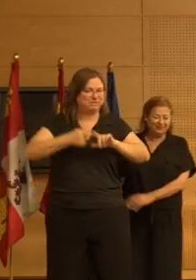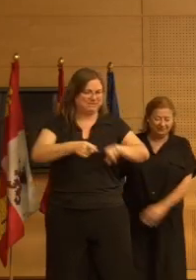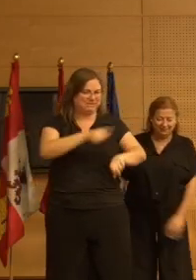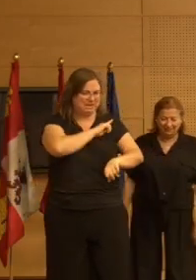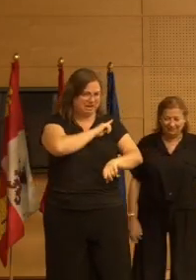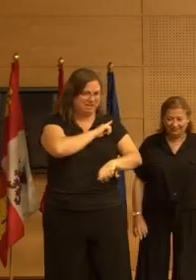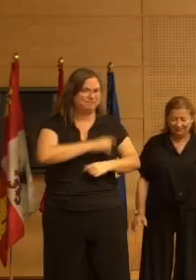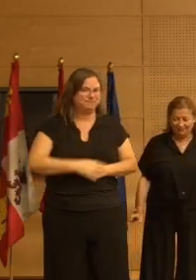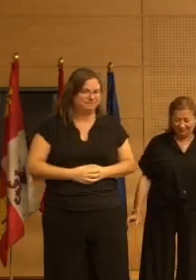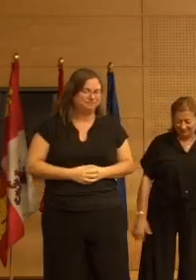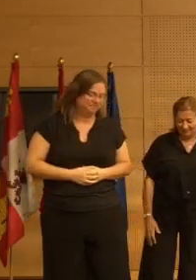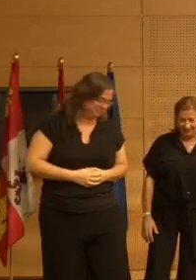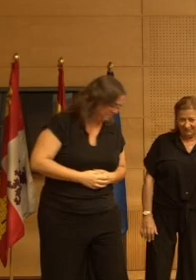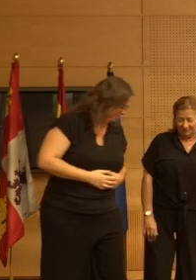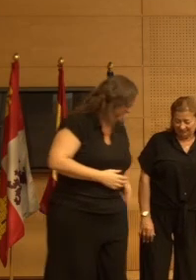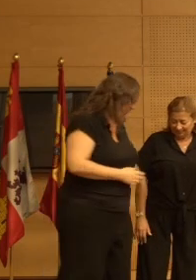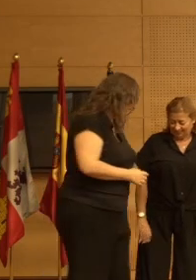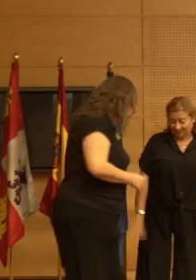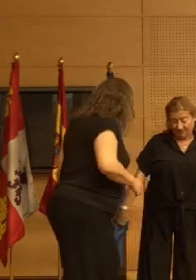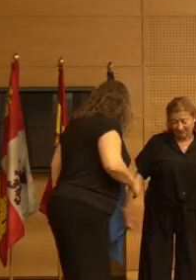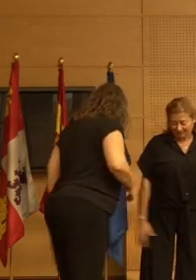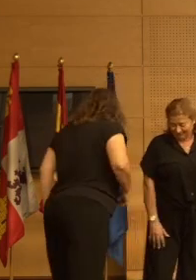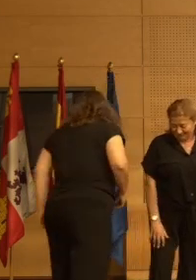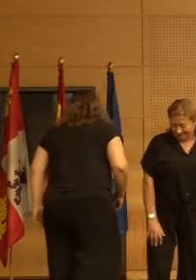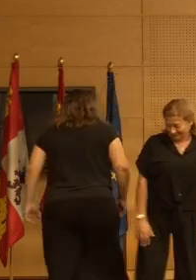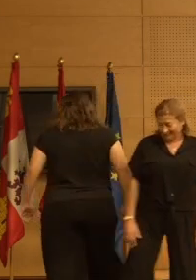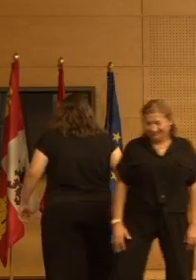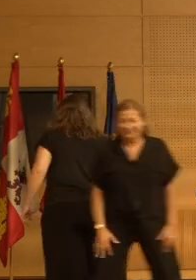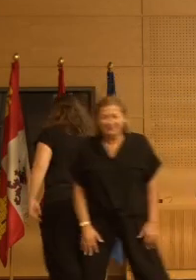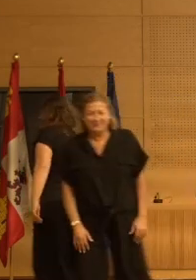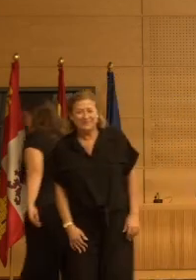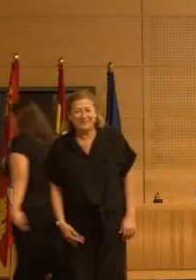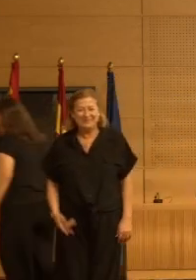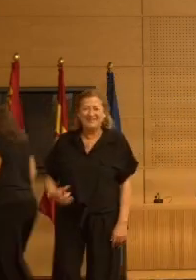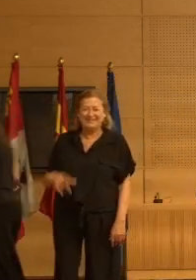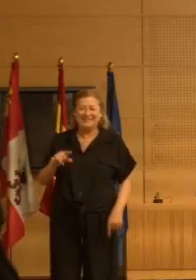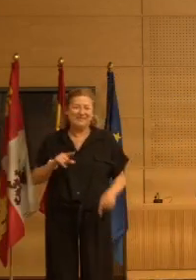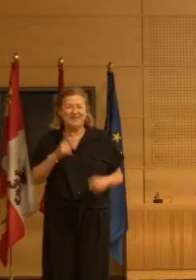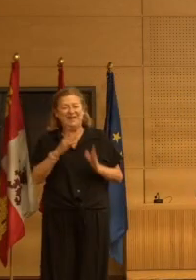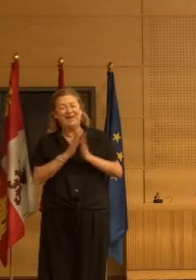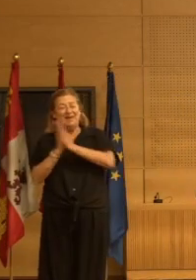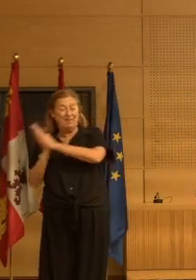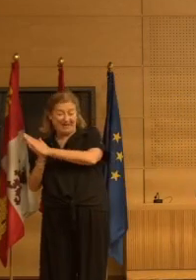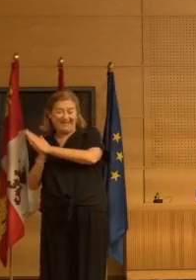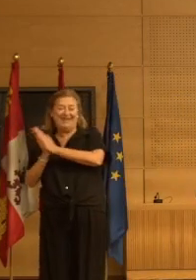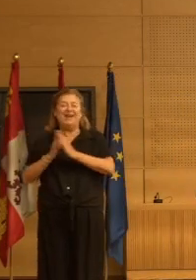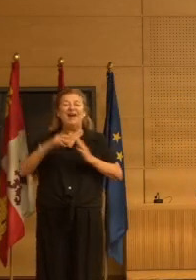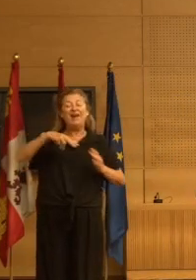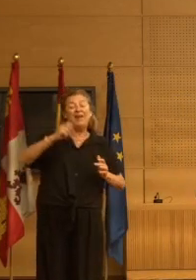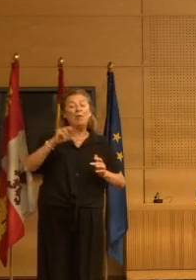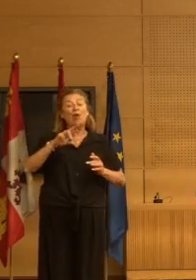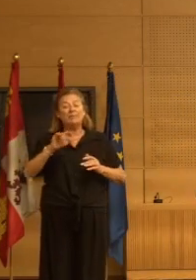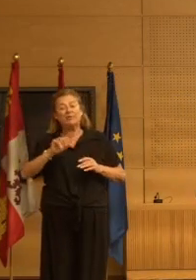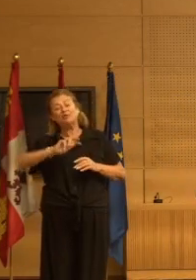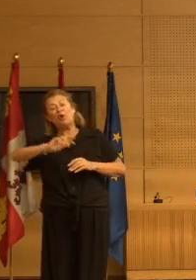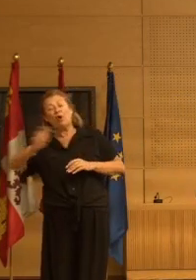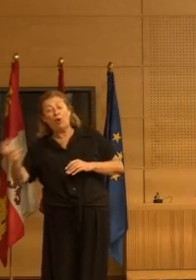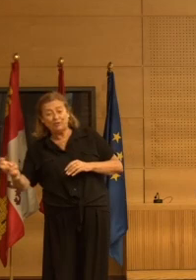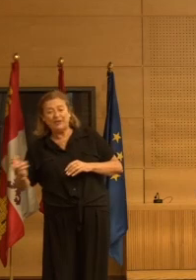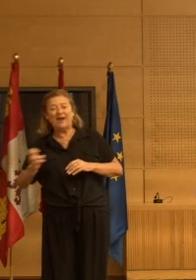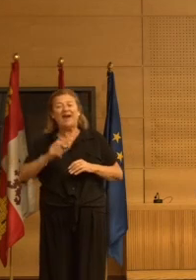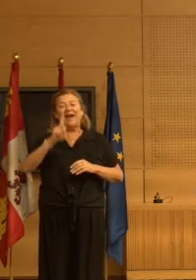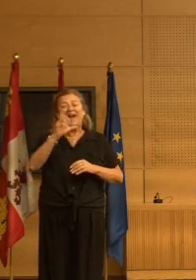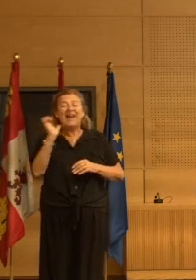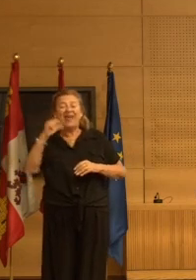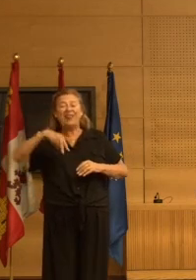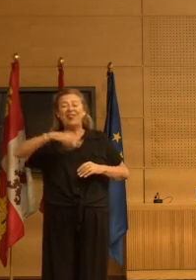característica de los neurolépticos. Pues bien, esto por una parte, neurolépticos, y por otra, benzodiazepinas,